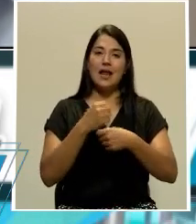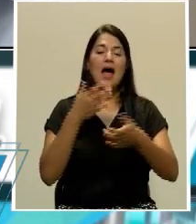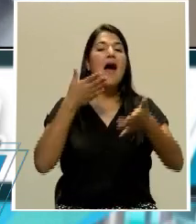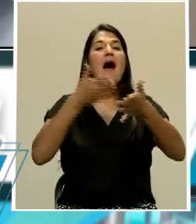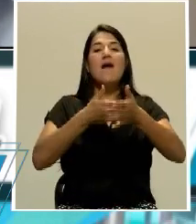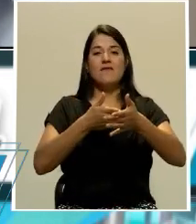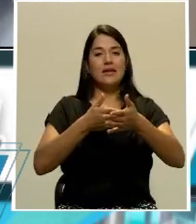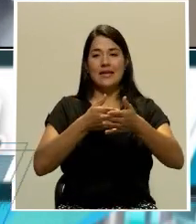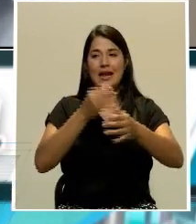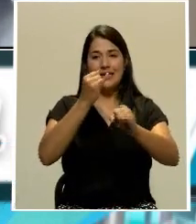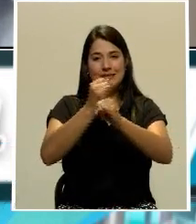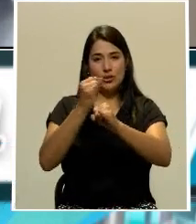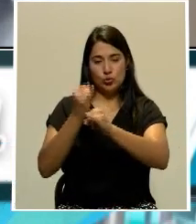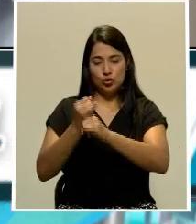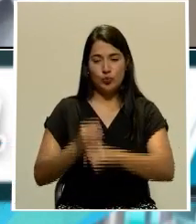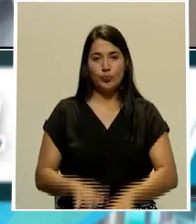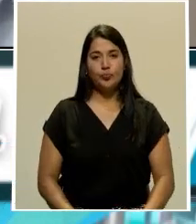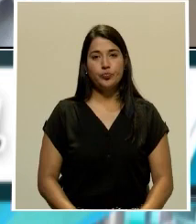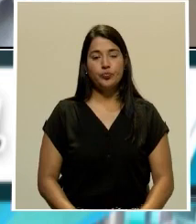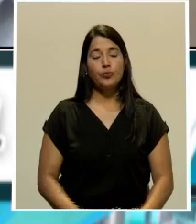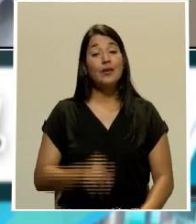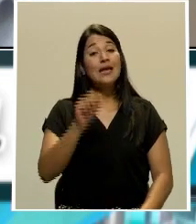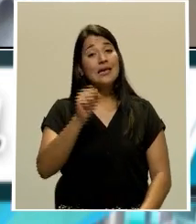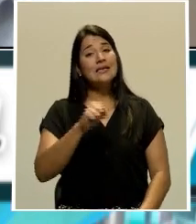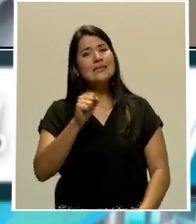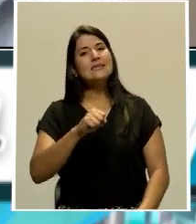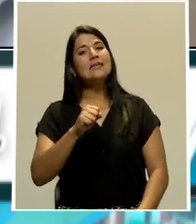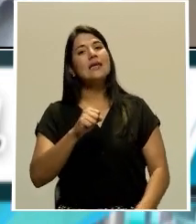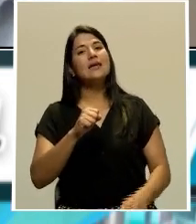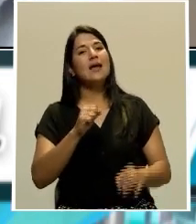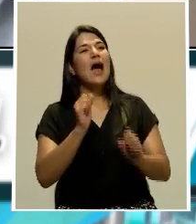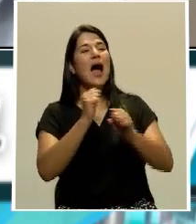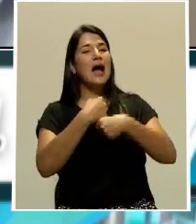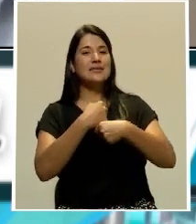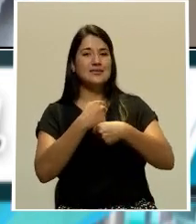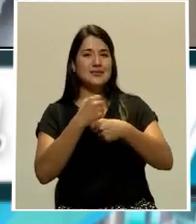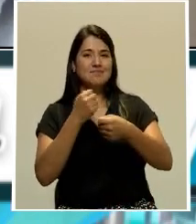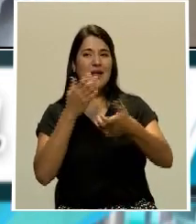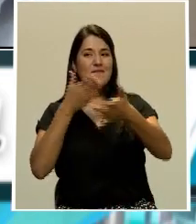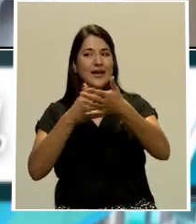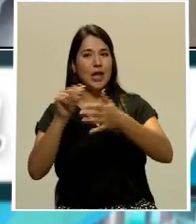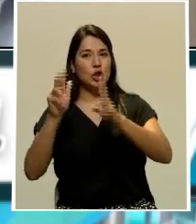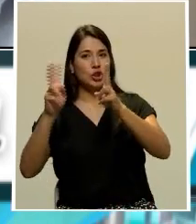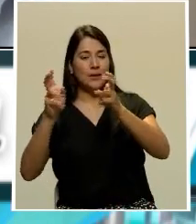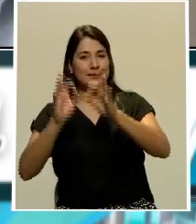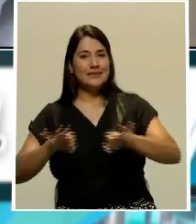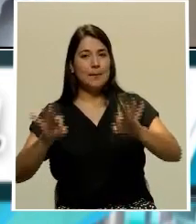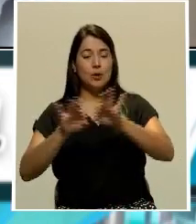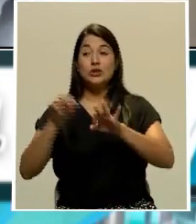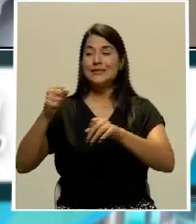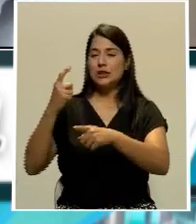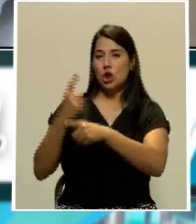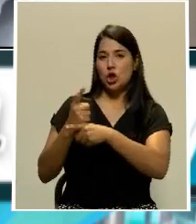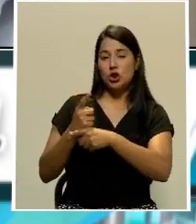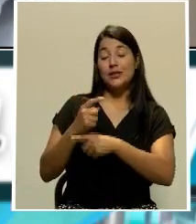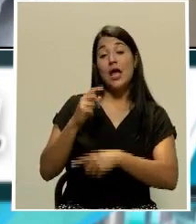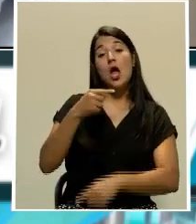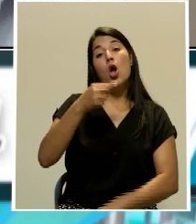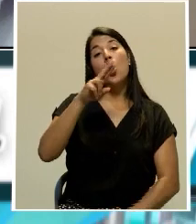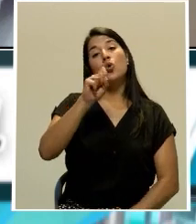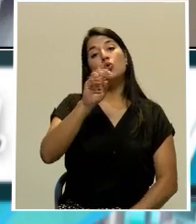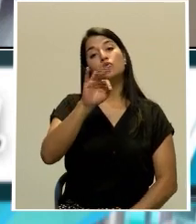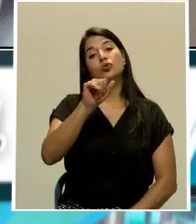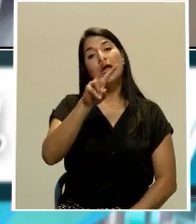institucional y en la dimensión democrática de este país. Así es, le mete ruido a los temas de fondo. Absolutamente. Gustavo Araya, politólogo,